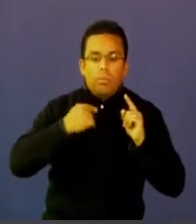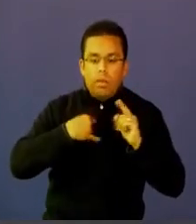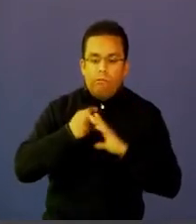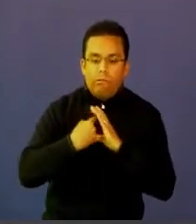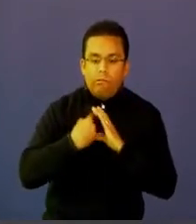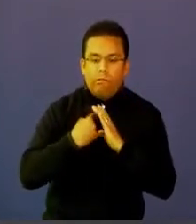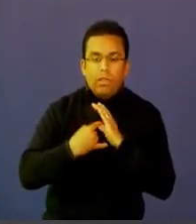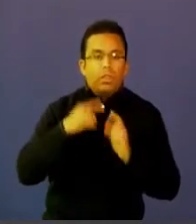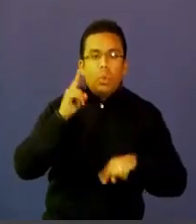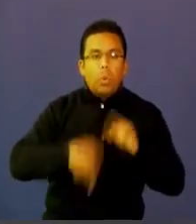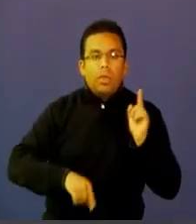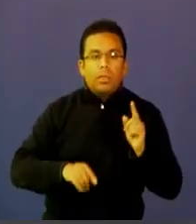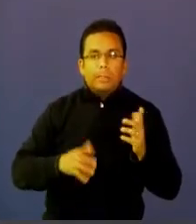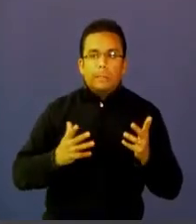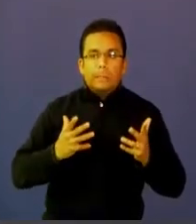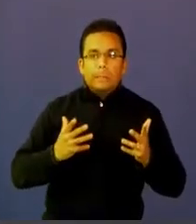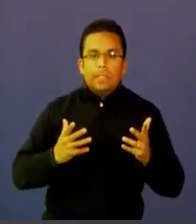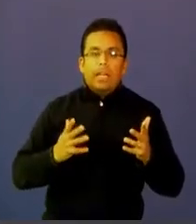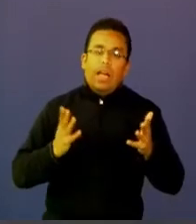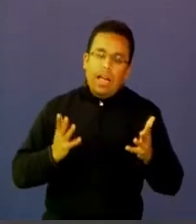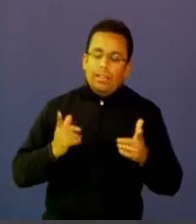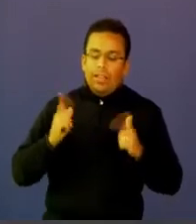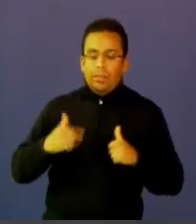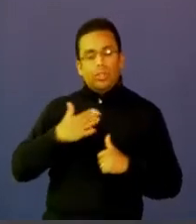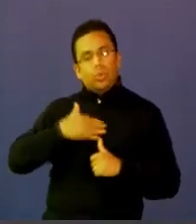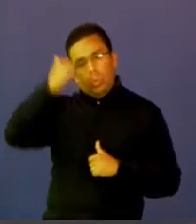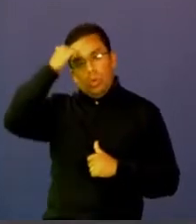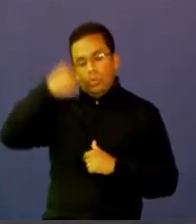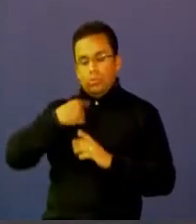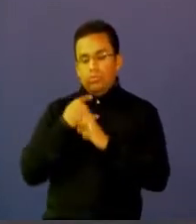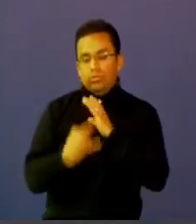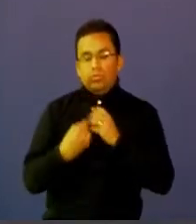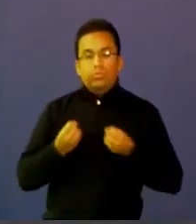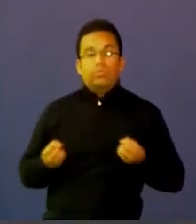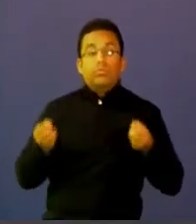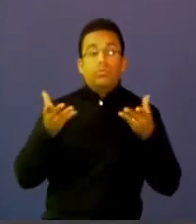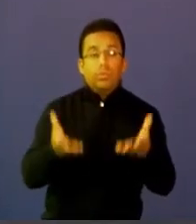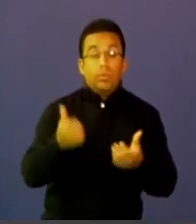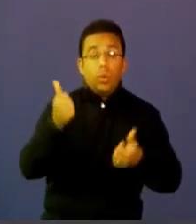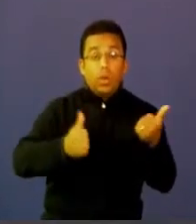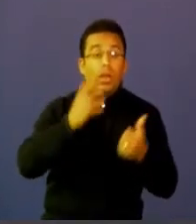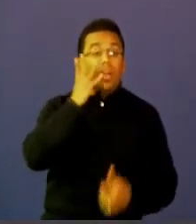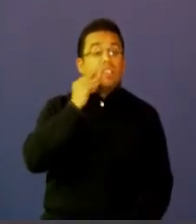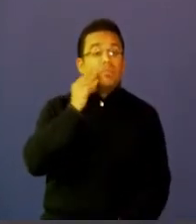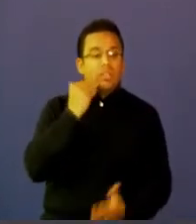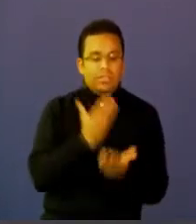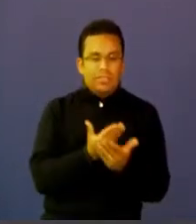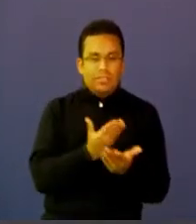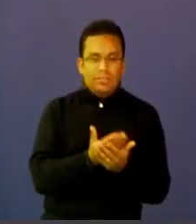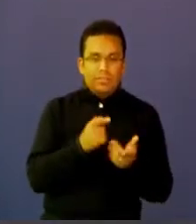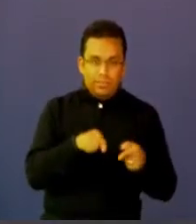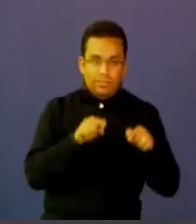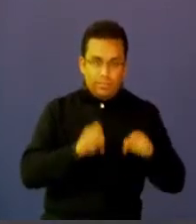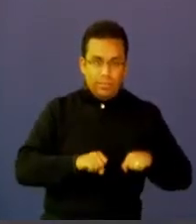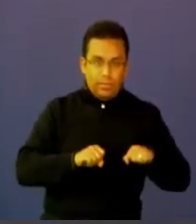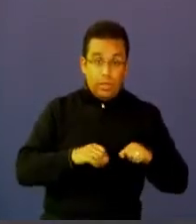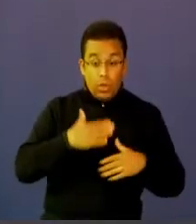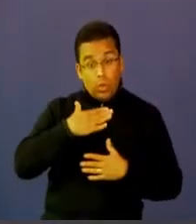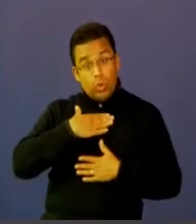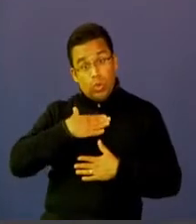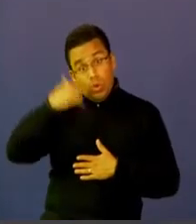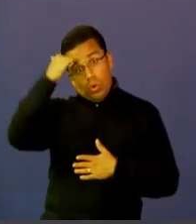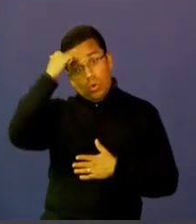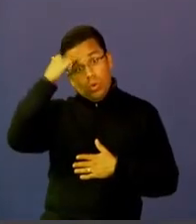desarrollan contenidos, los maestros también aportan su parte. Se trata de las experiencias significativas. El maestro del